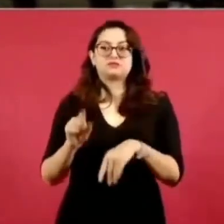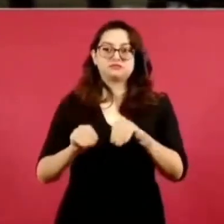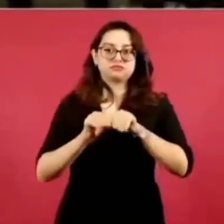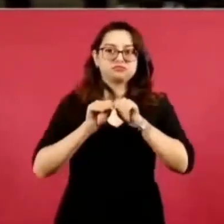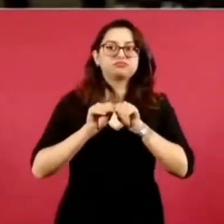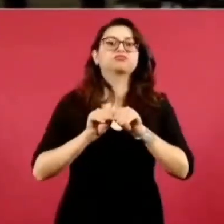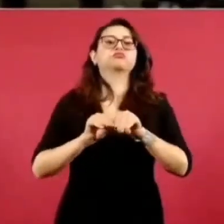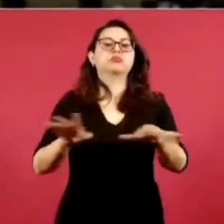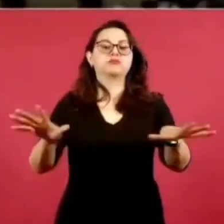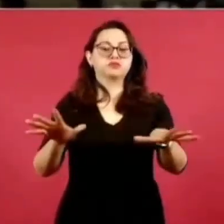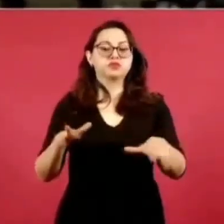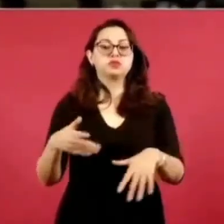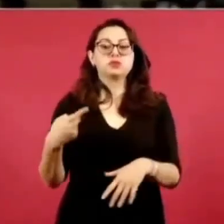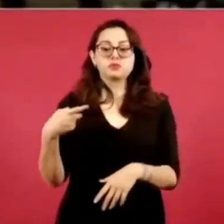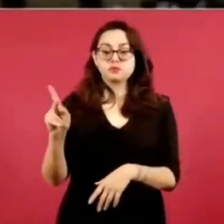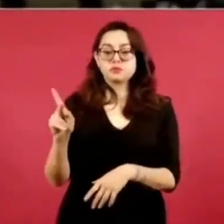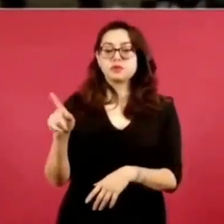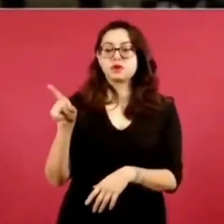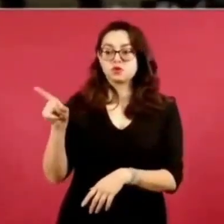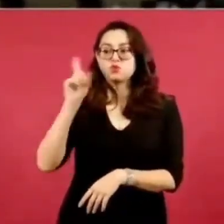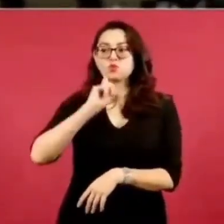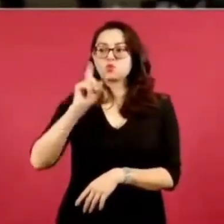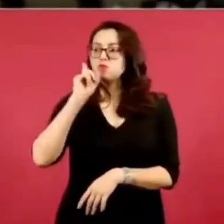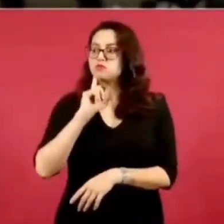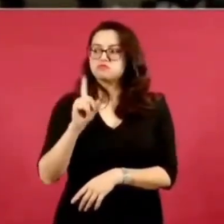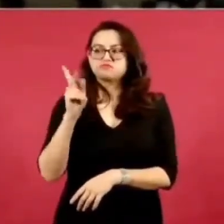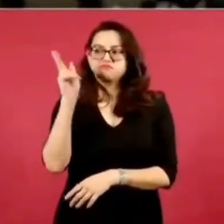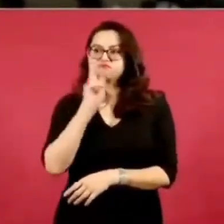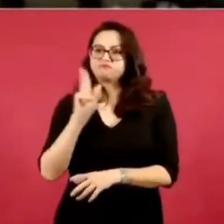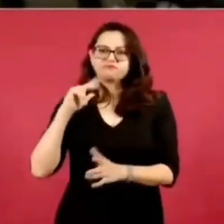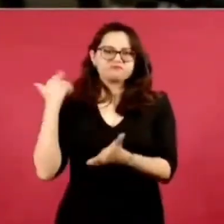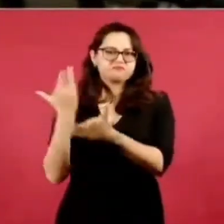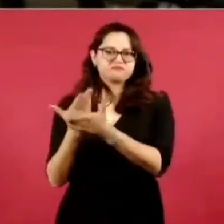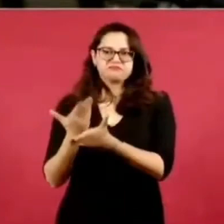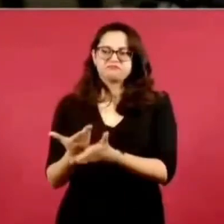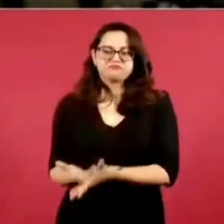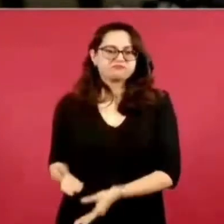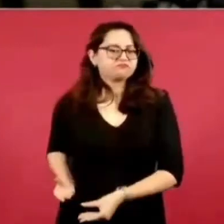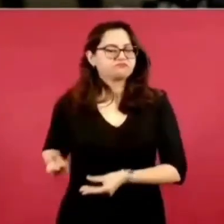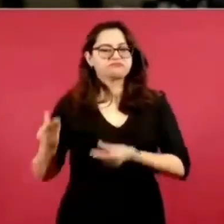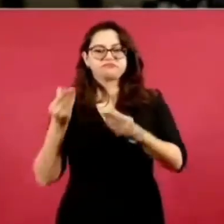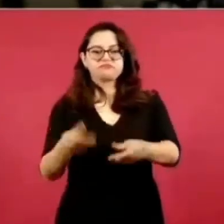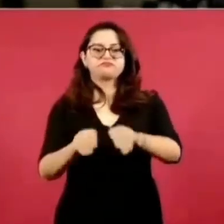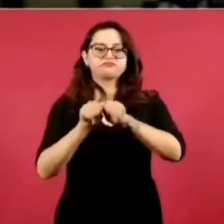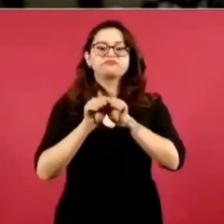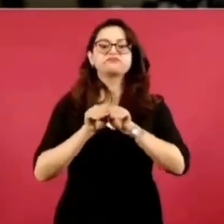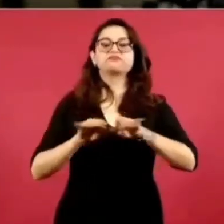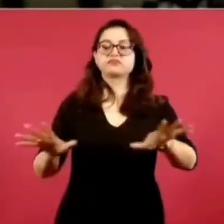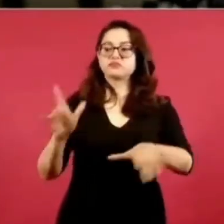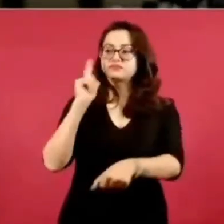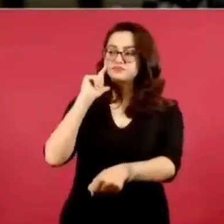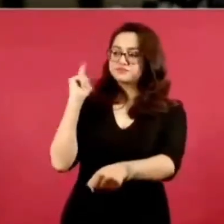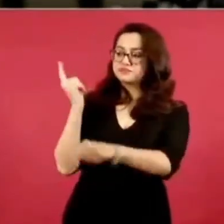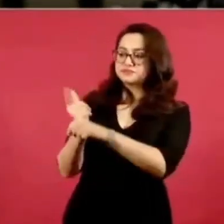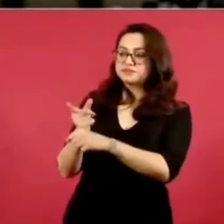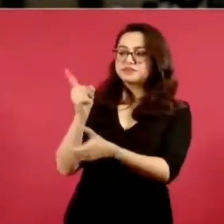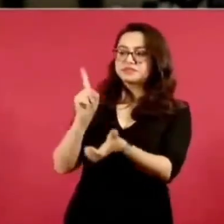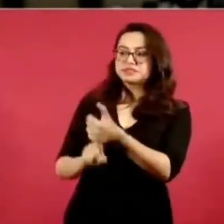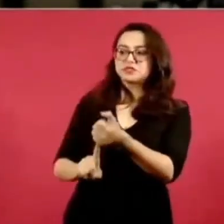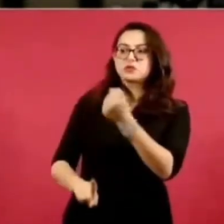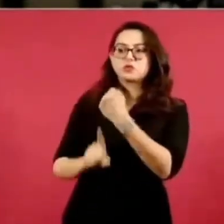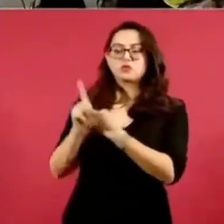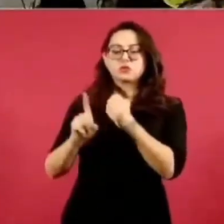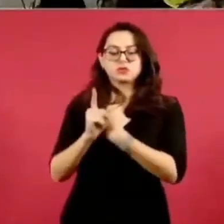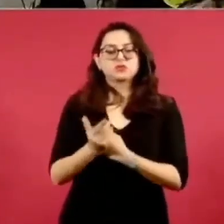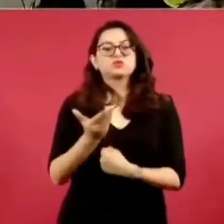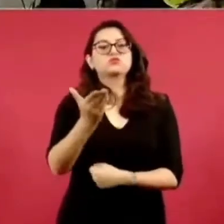algunos medios de comunicación para seguir exponiendo pues esta situación que, insisto, es un foco rojo que existe en estos momentos. ¿Cuál es